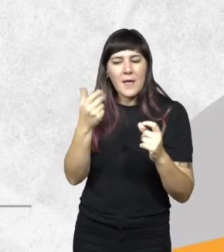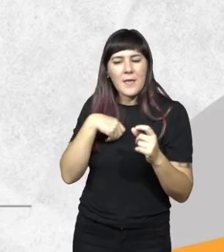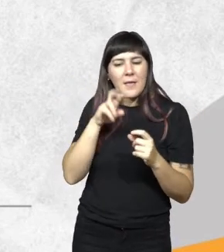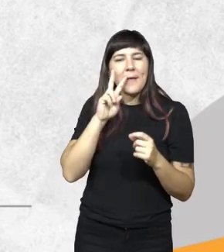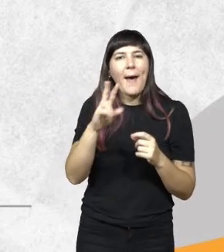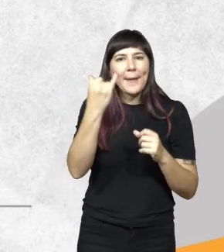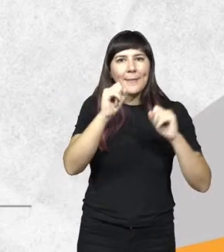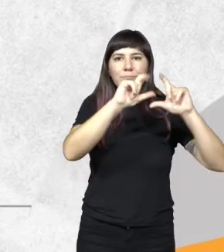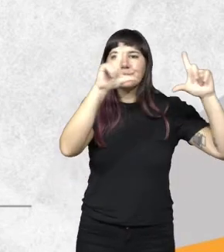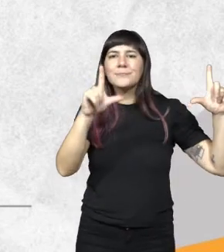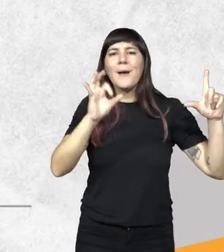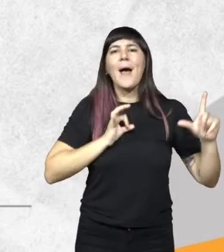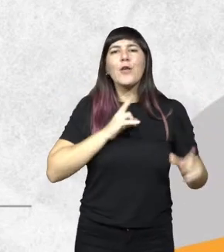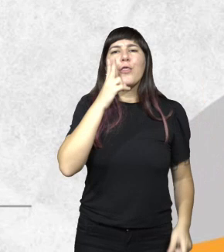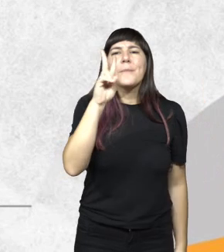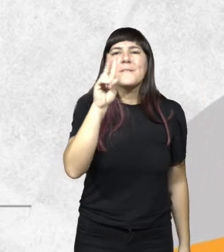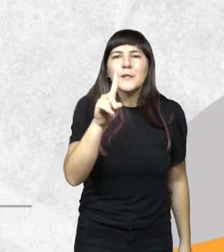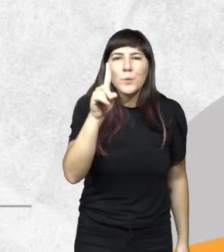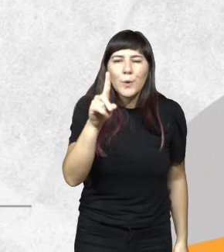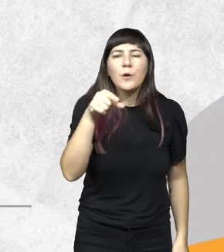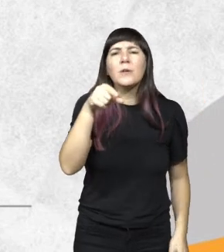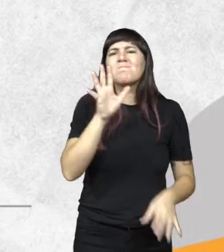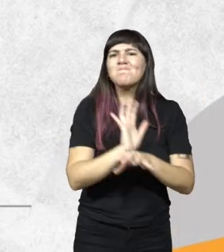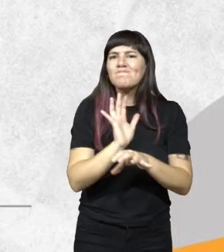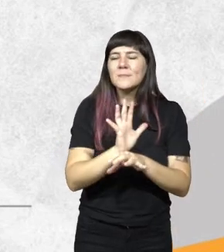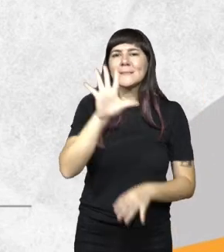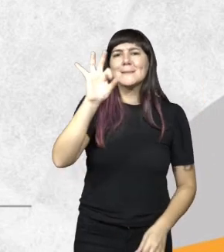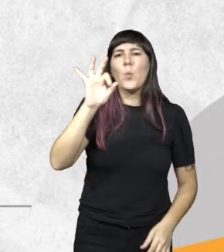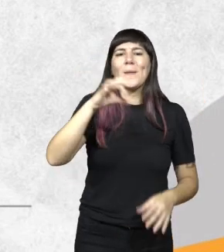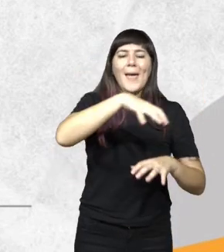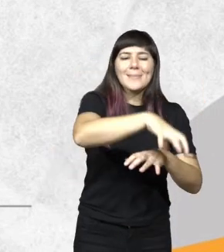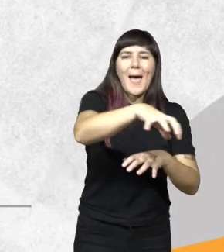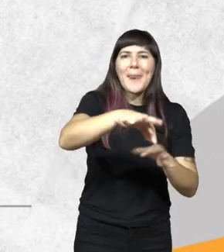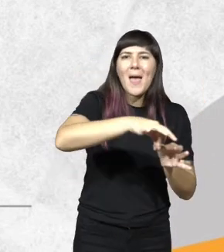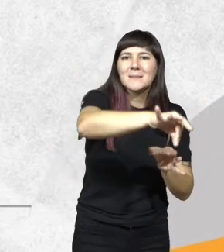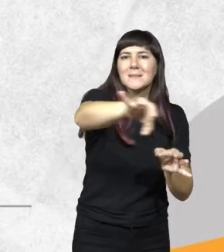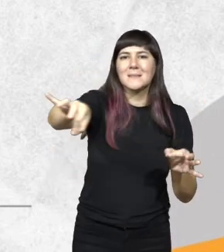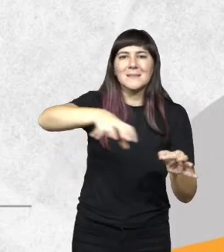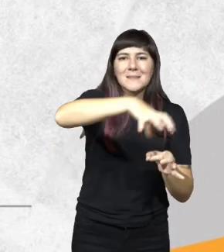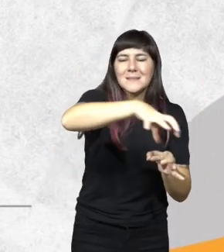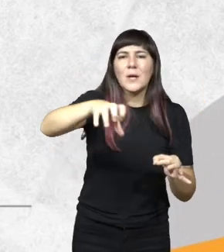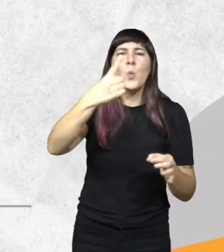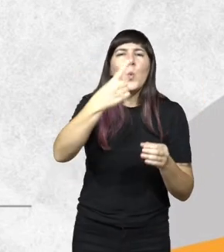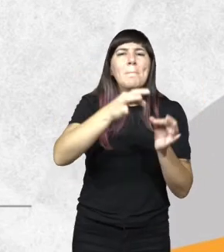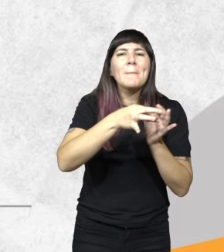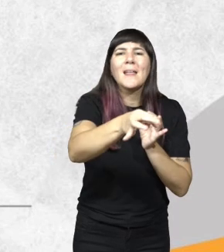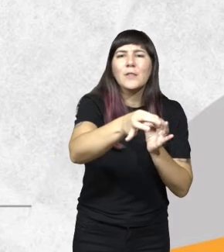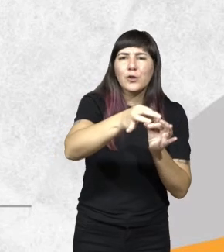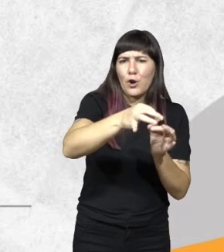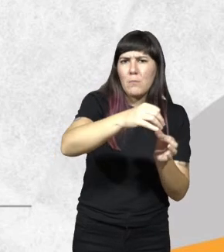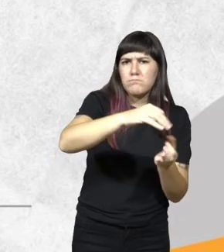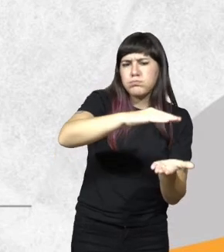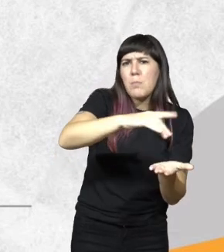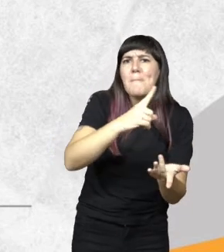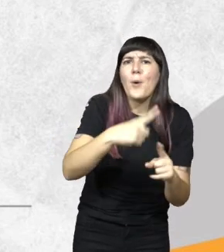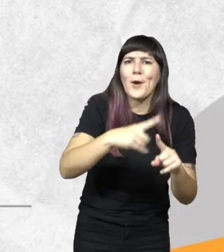sacar para el año 2021 y eso significa 50 hectáreas de un metro de espesor por año. Y eso es un pecado